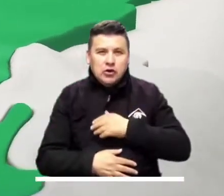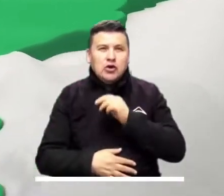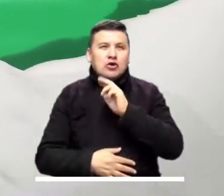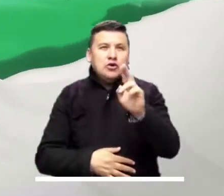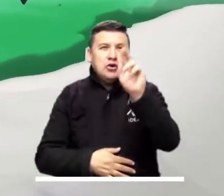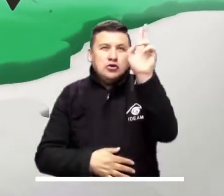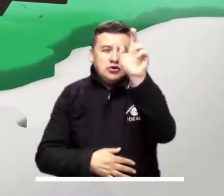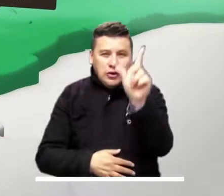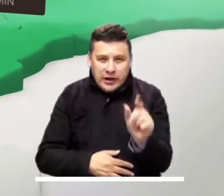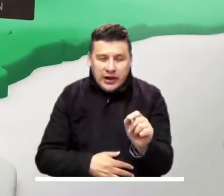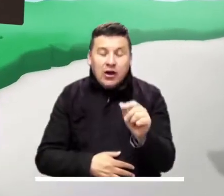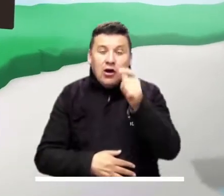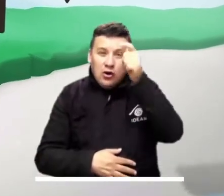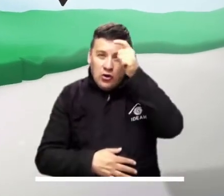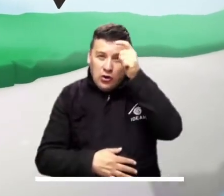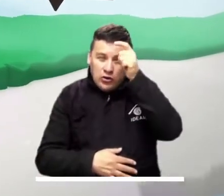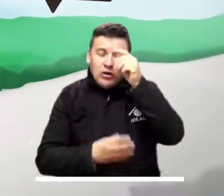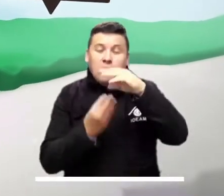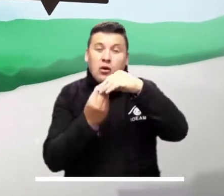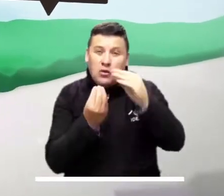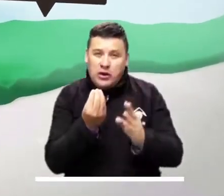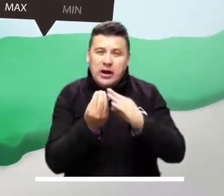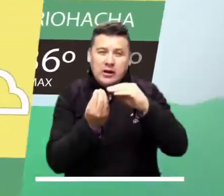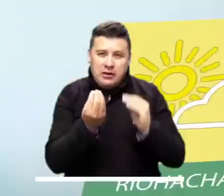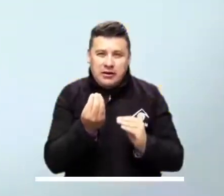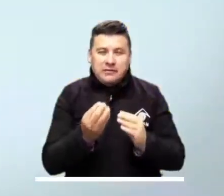Bolívar, Sur de Sucre, Córdoba y Urabá.